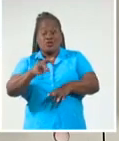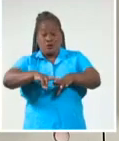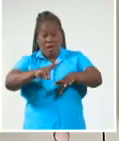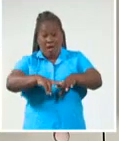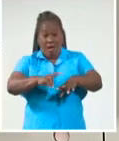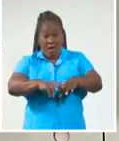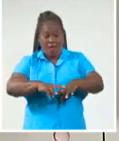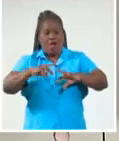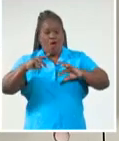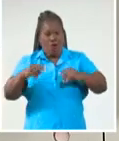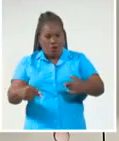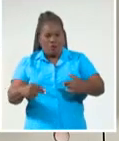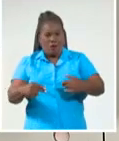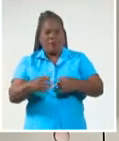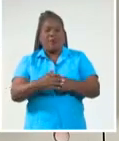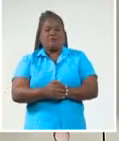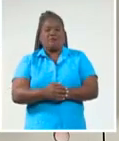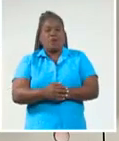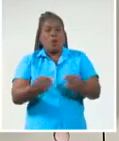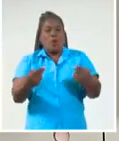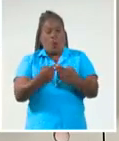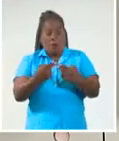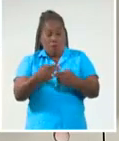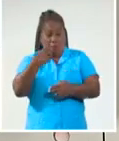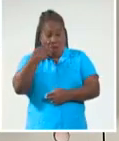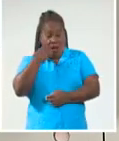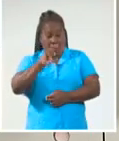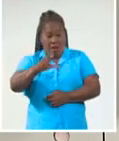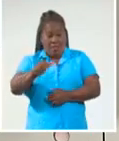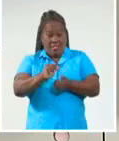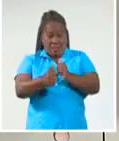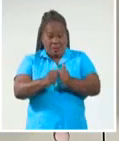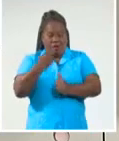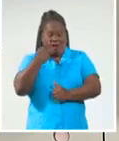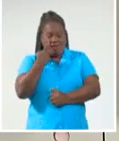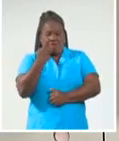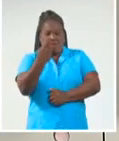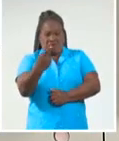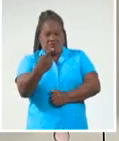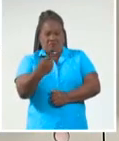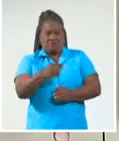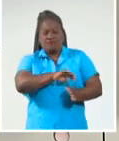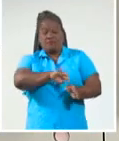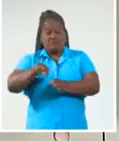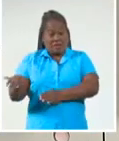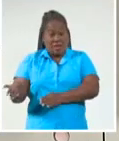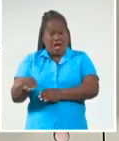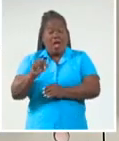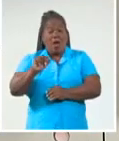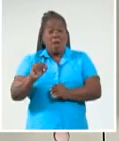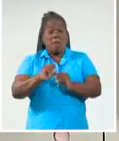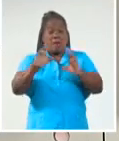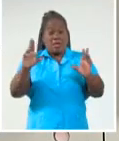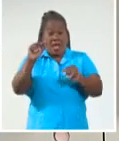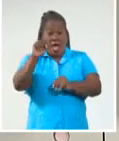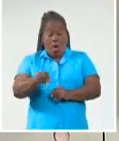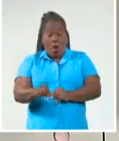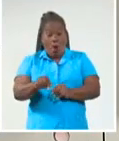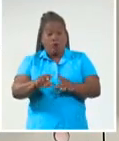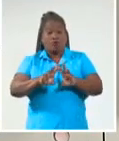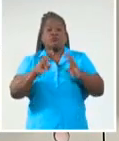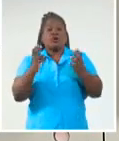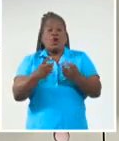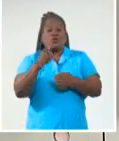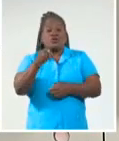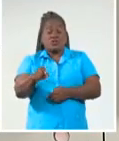serán transmitidos en vivo por el canal de los deportes en Cuba. Y cambiamos de tema, pues en la mañana de hoy se efectuó el congresillo técnico de la Liga Superior de